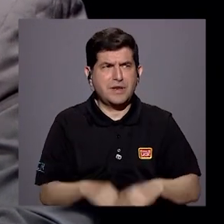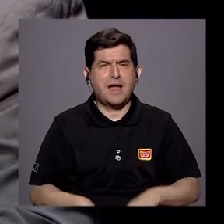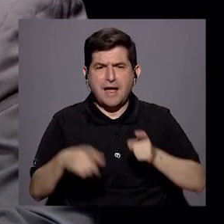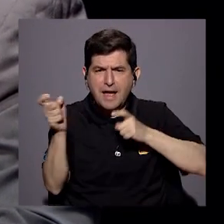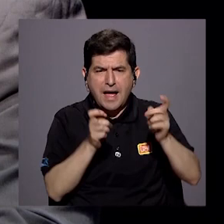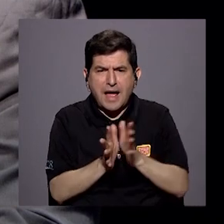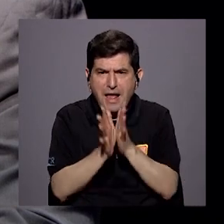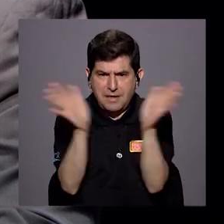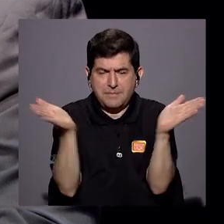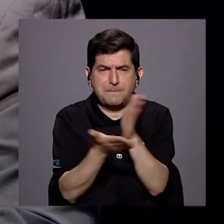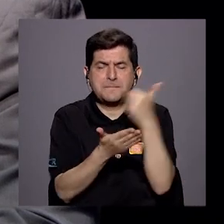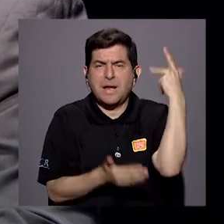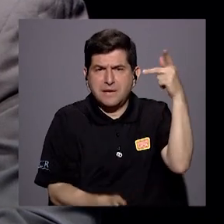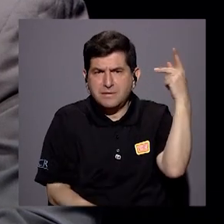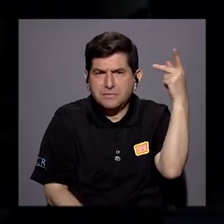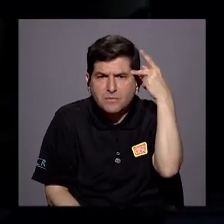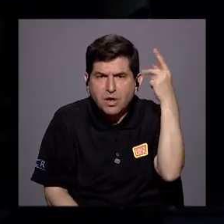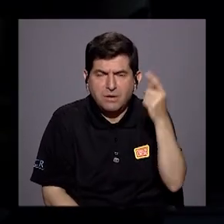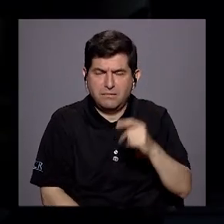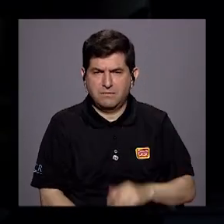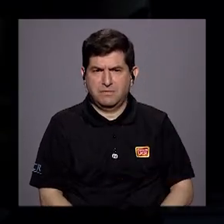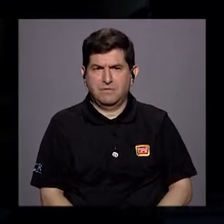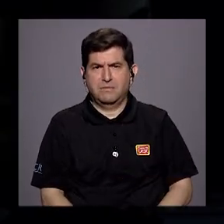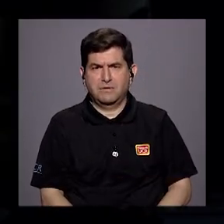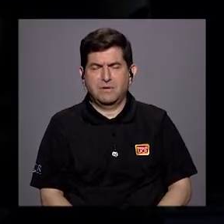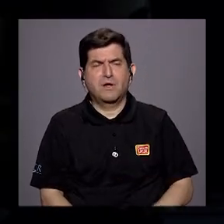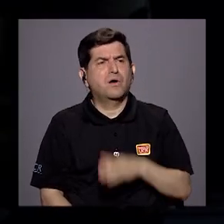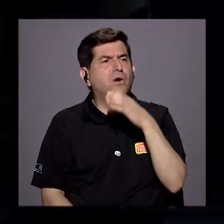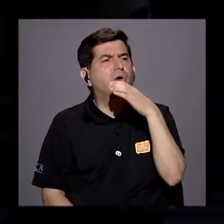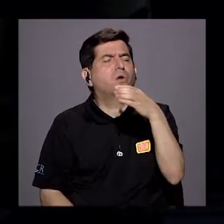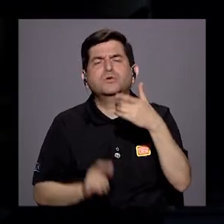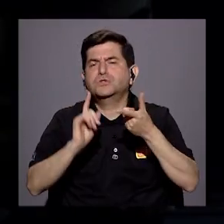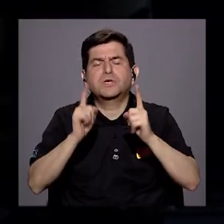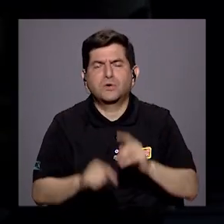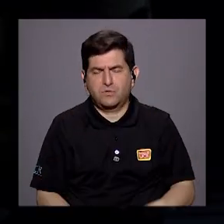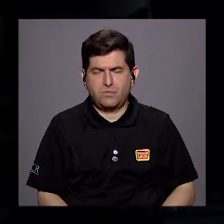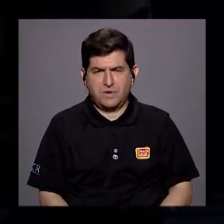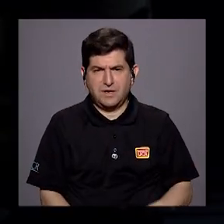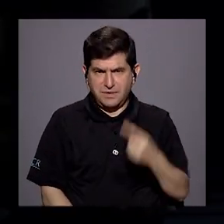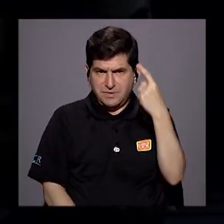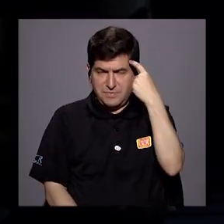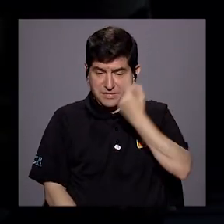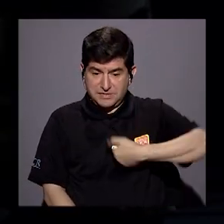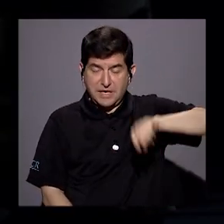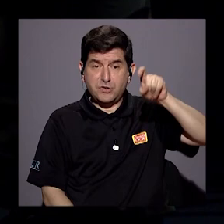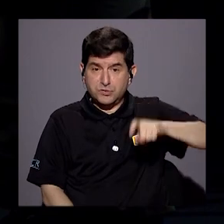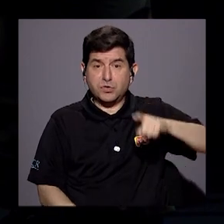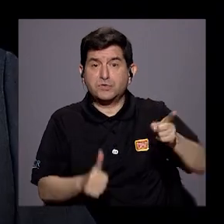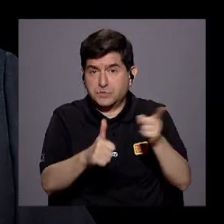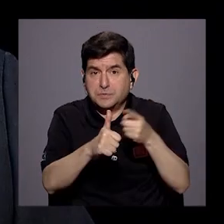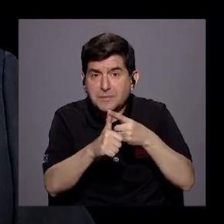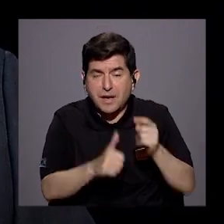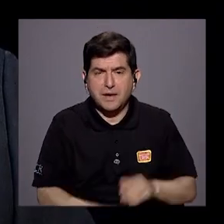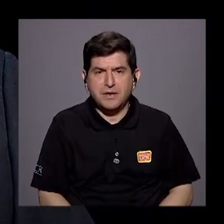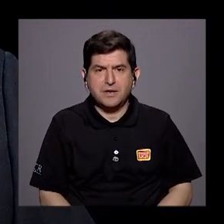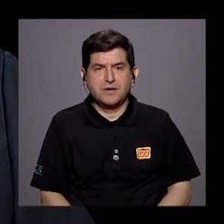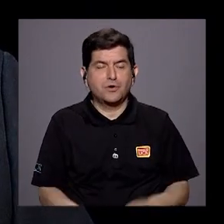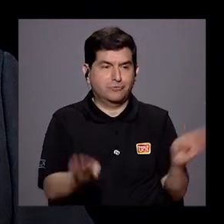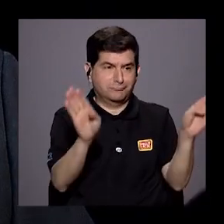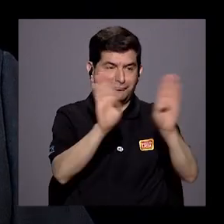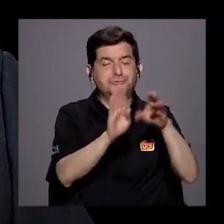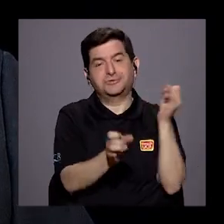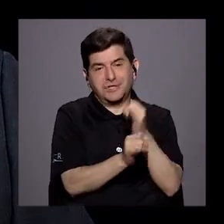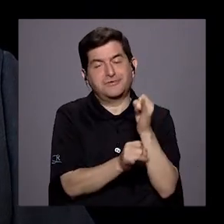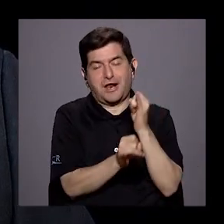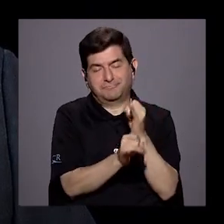desde la parte política, ¿cuál podría ser una recomendación básica en la que deberíamos de entrarle entonces? Hay que cerrar instituciones,